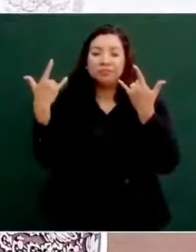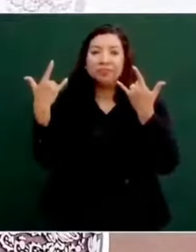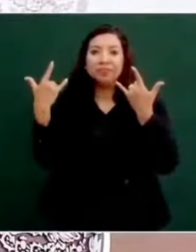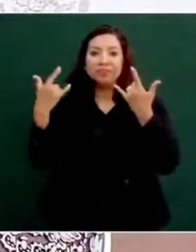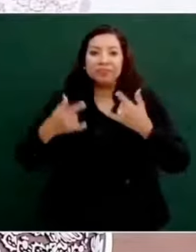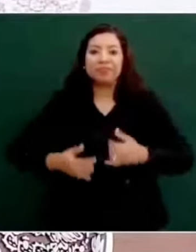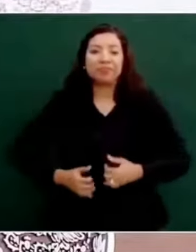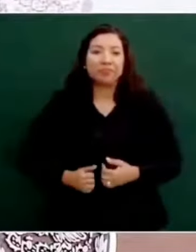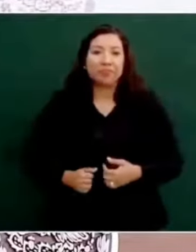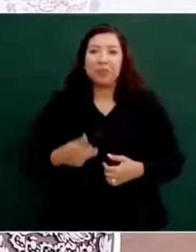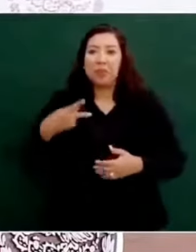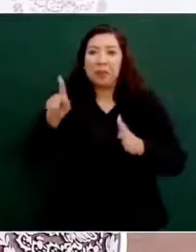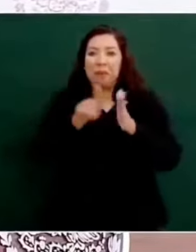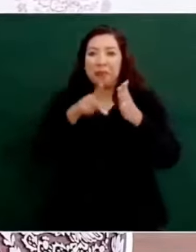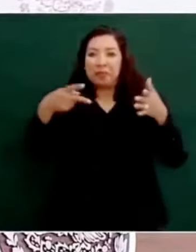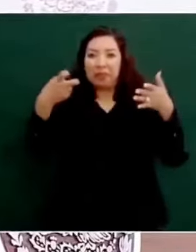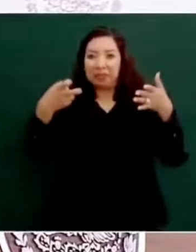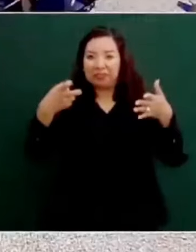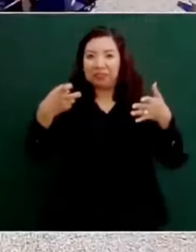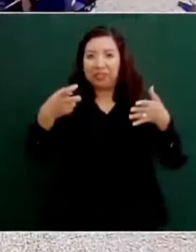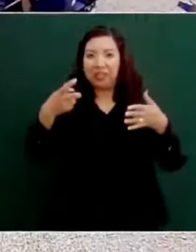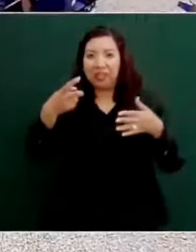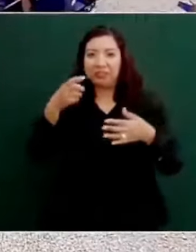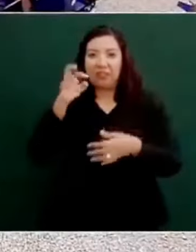en contra, no querían.